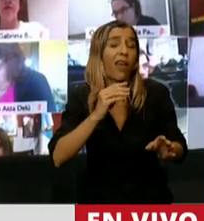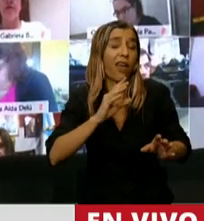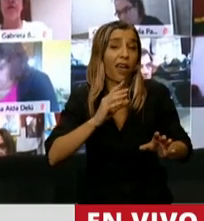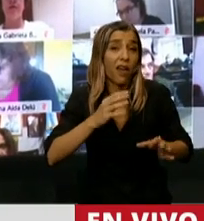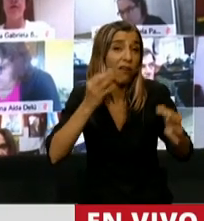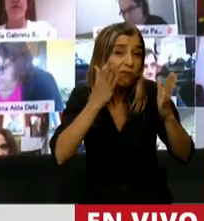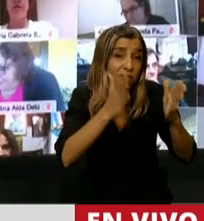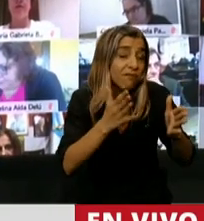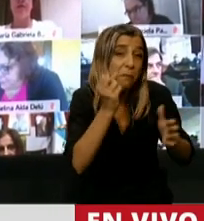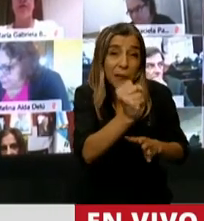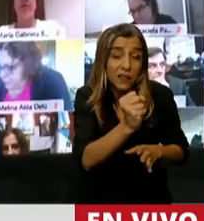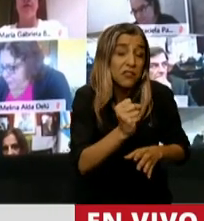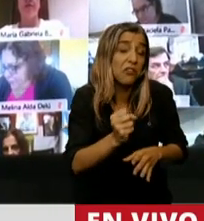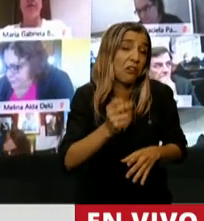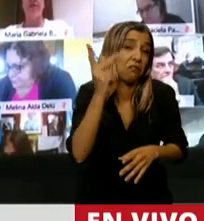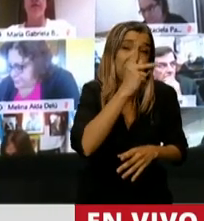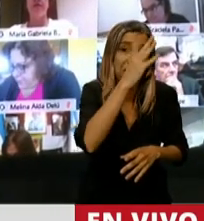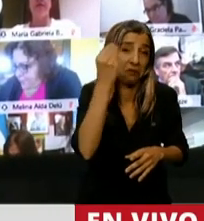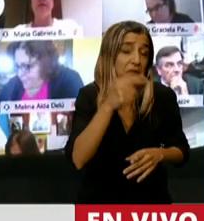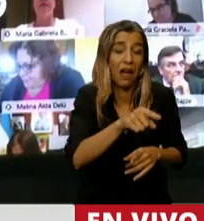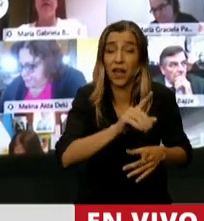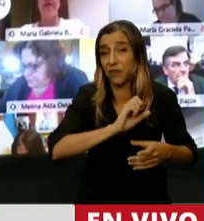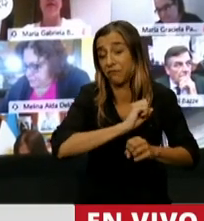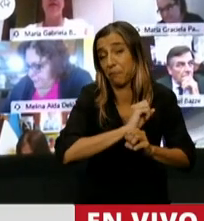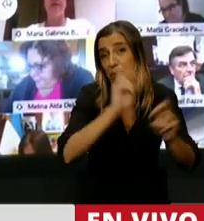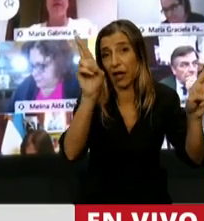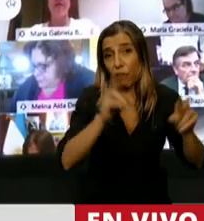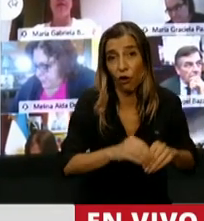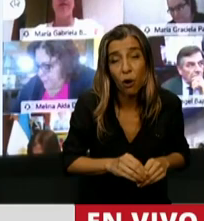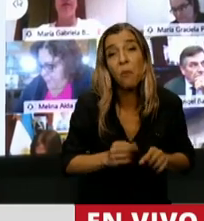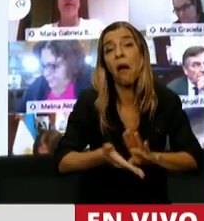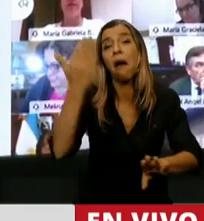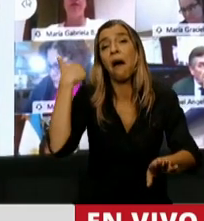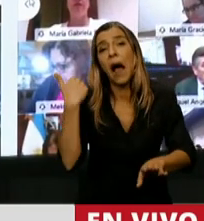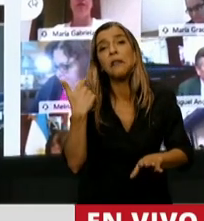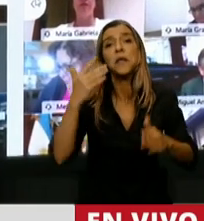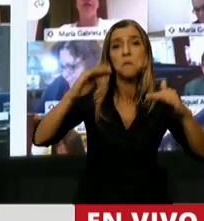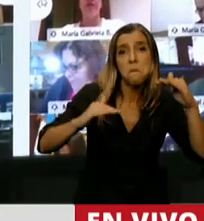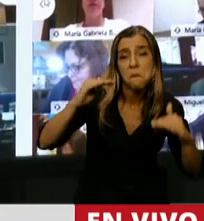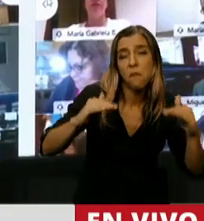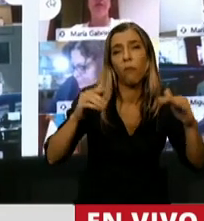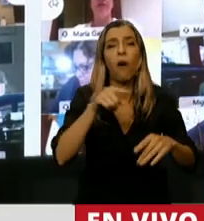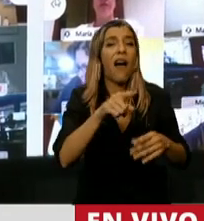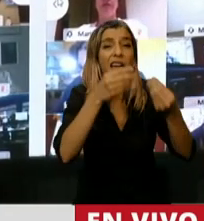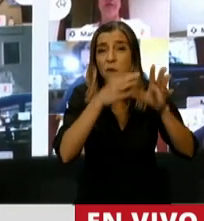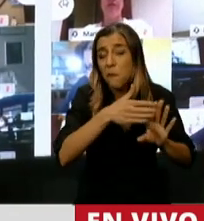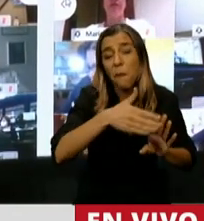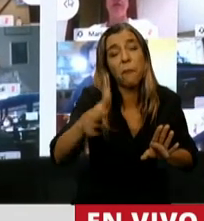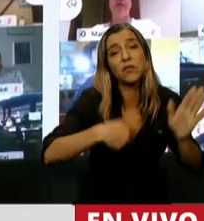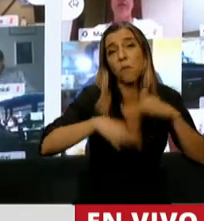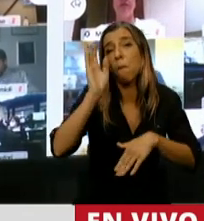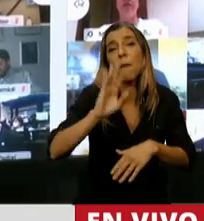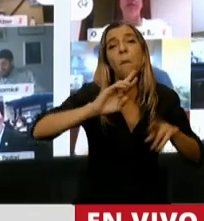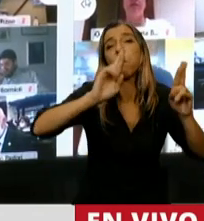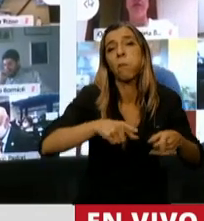2003, Argentina tenía inflación de un dígito bajo, a partir de ahí, empezó una política monetaria y